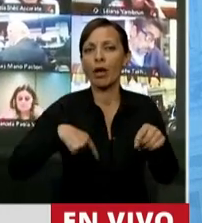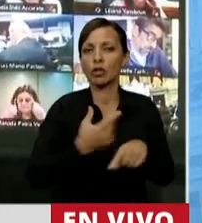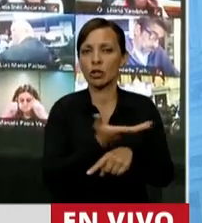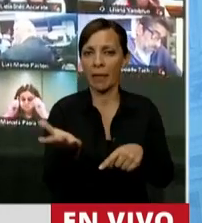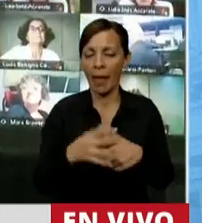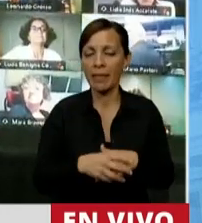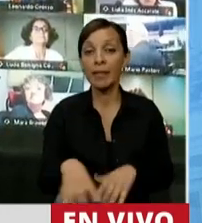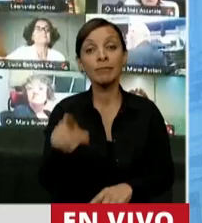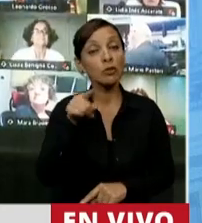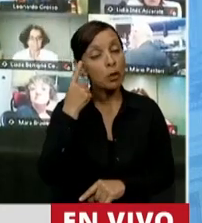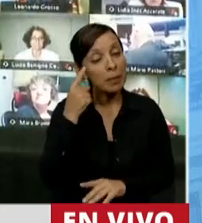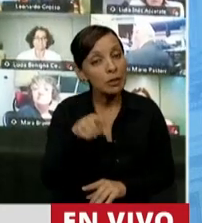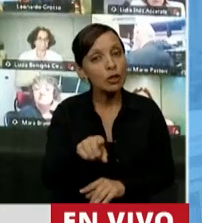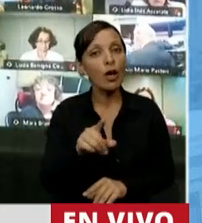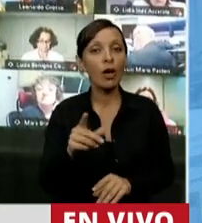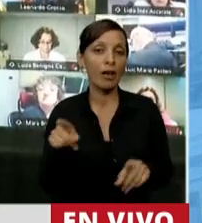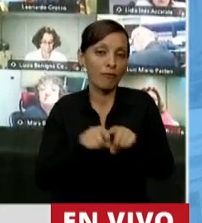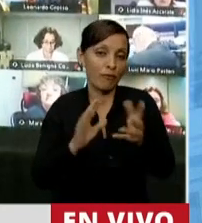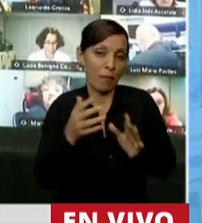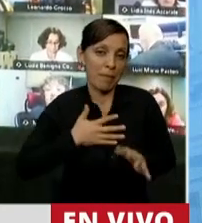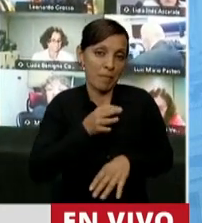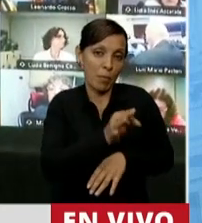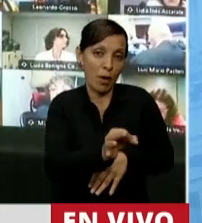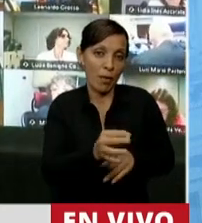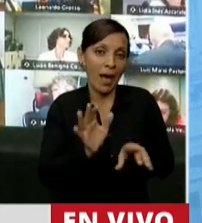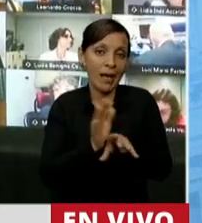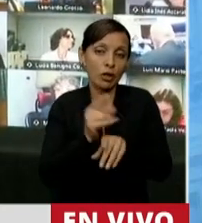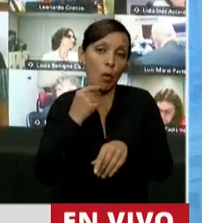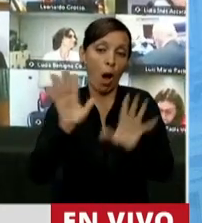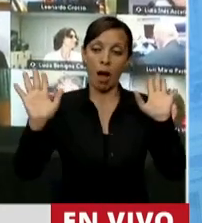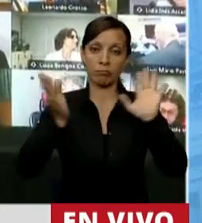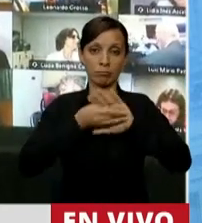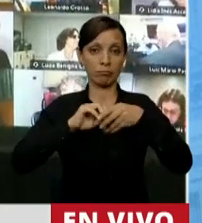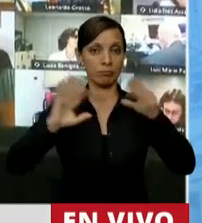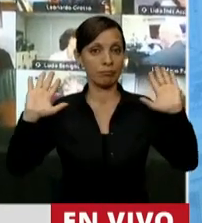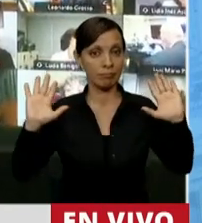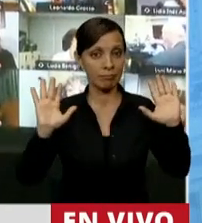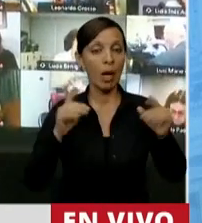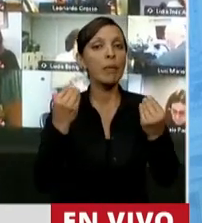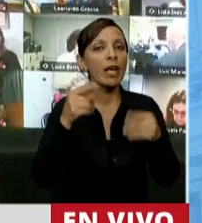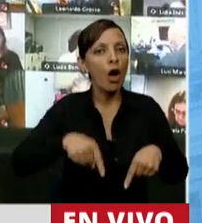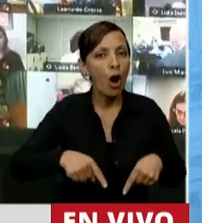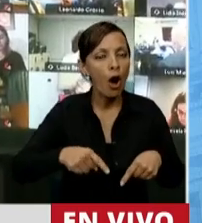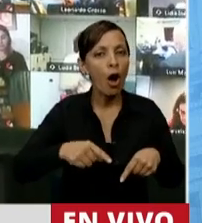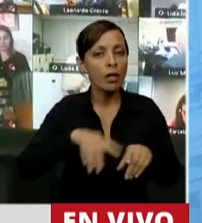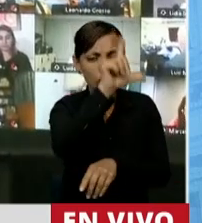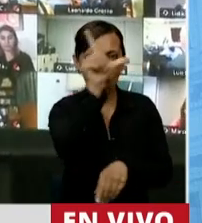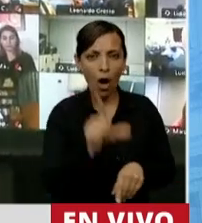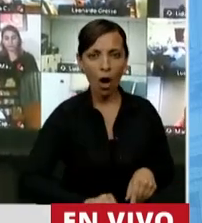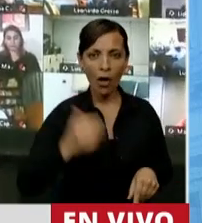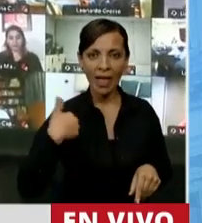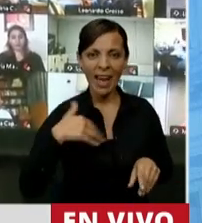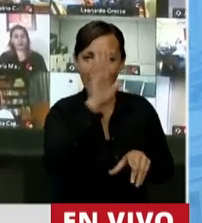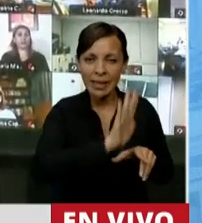Yo creo que a eso, como le decimos en mi pueblo, es sacarse el collar del cogote. Porque hoy, a lo largo y a lo ancho de toda la